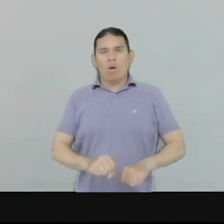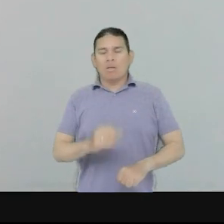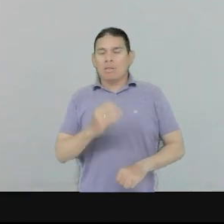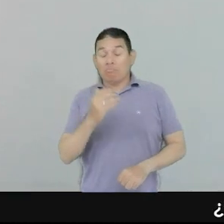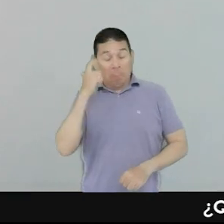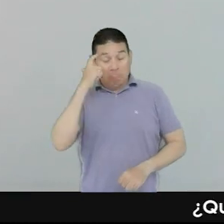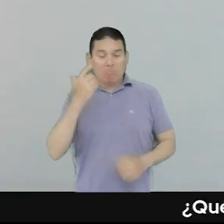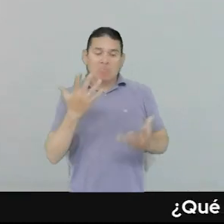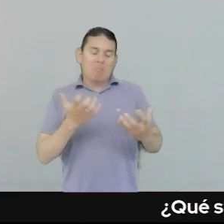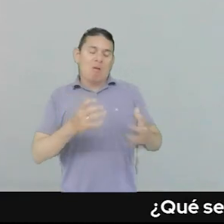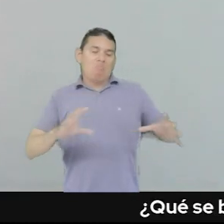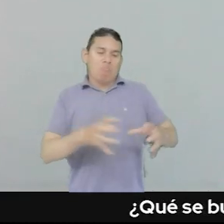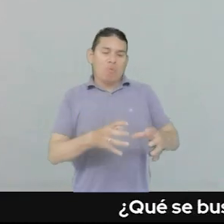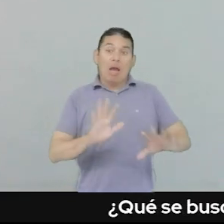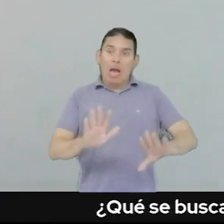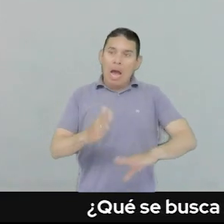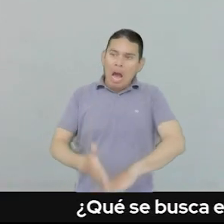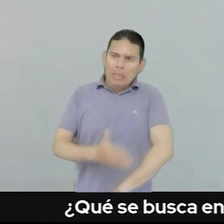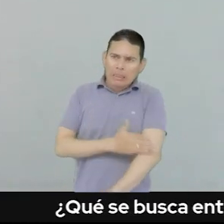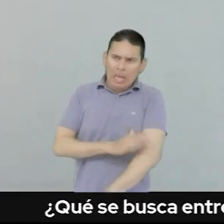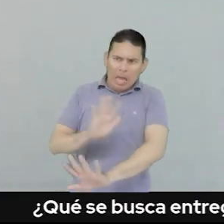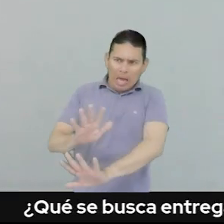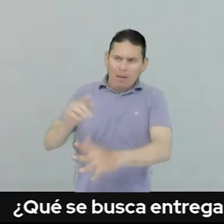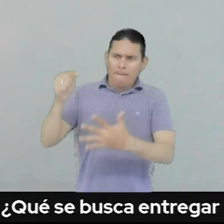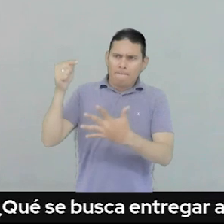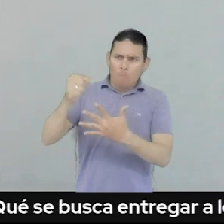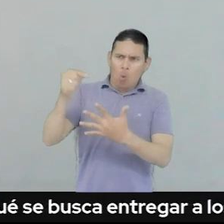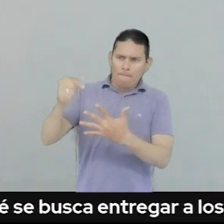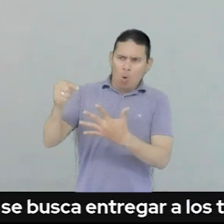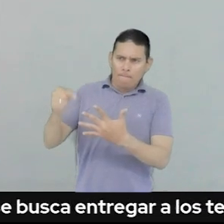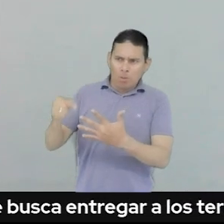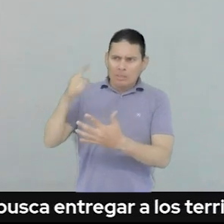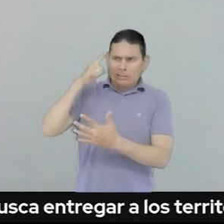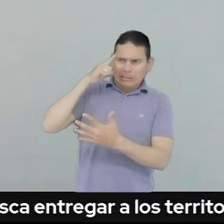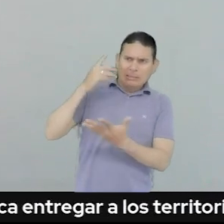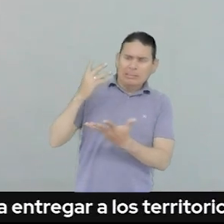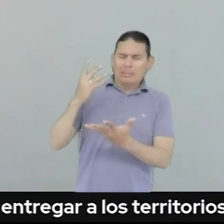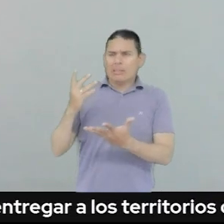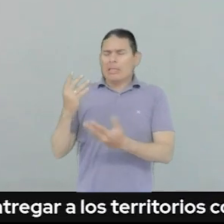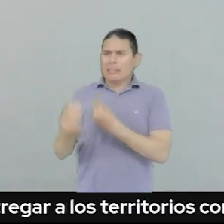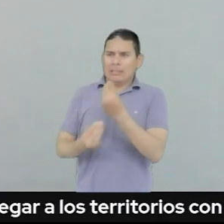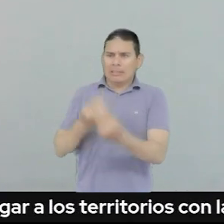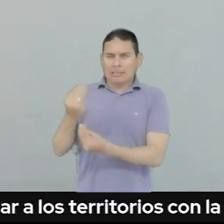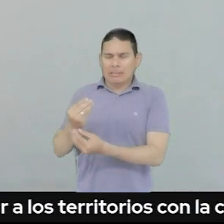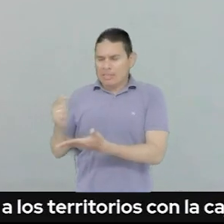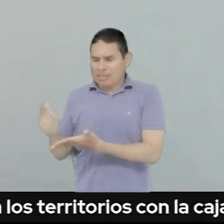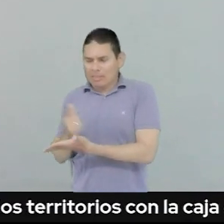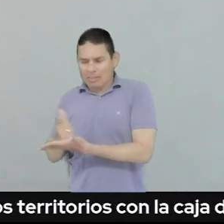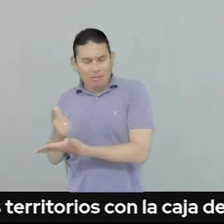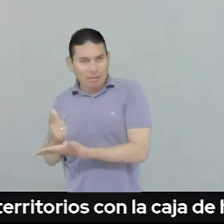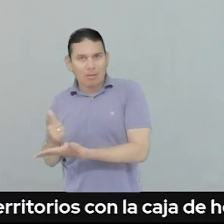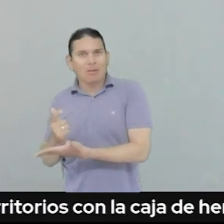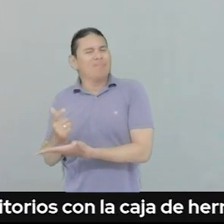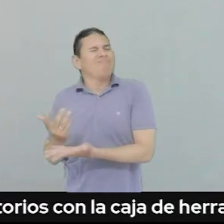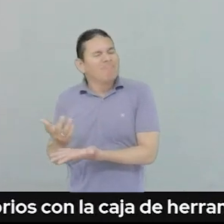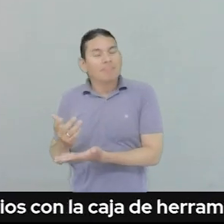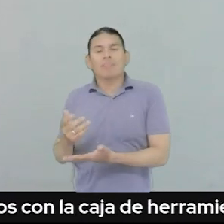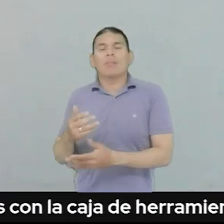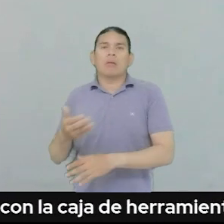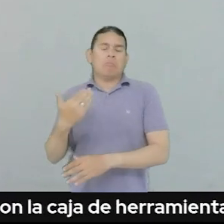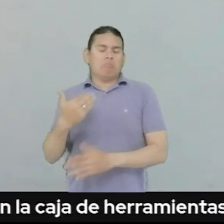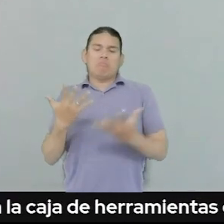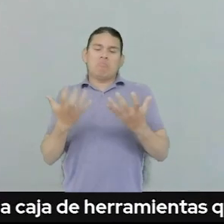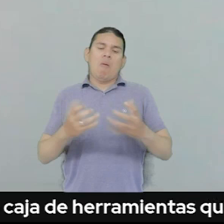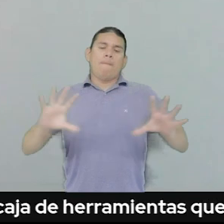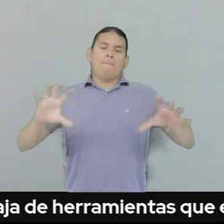tomar unas decisiones antes de dar el paso de conformar un movimiento asociativo. Lo anterior, ¿por qué?